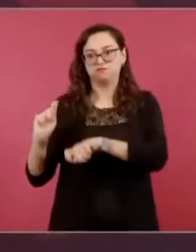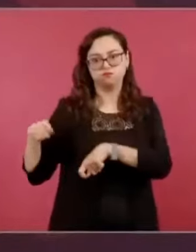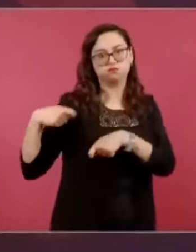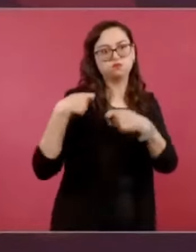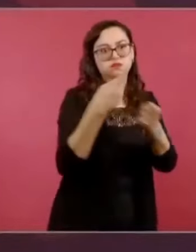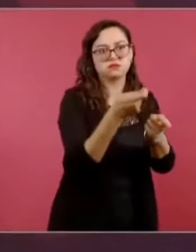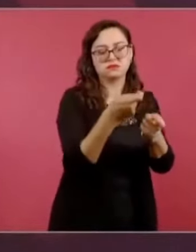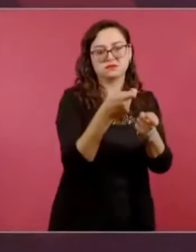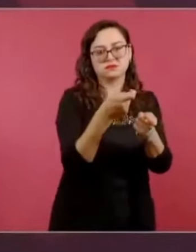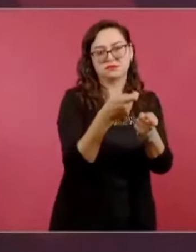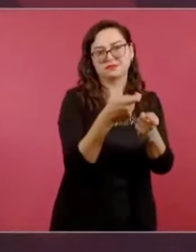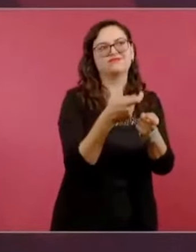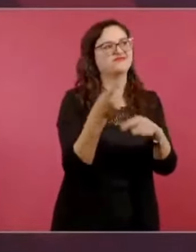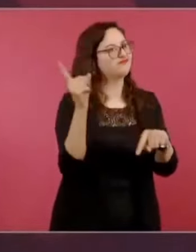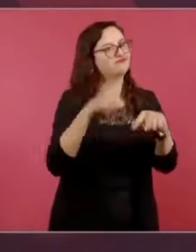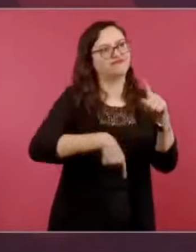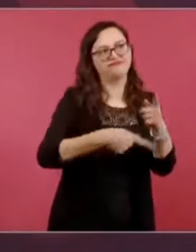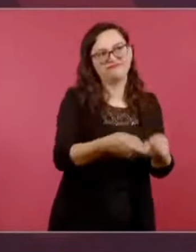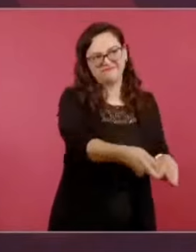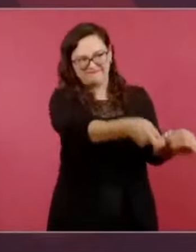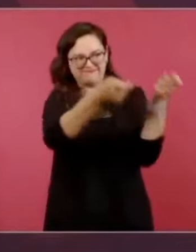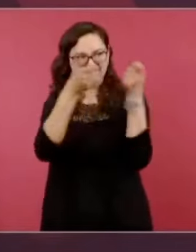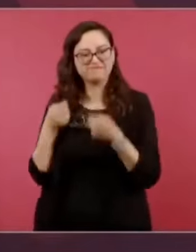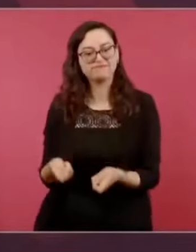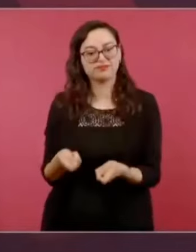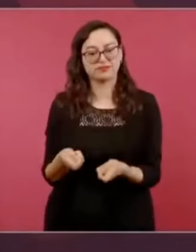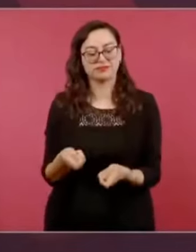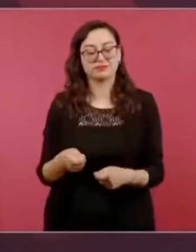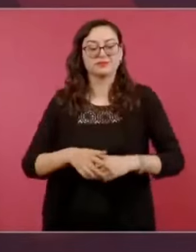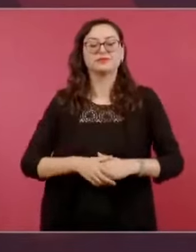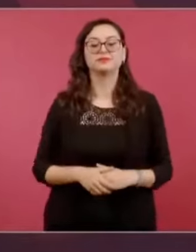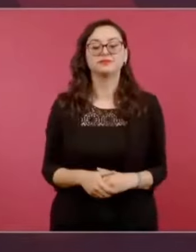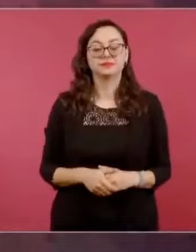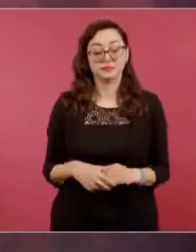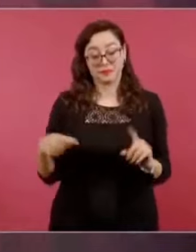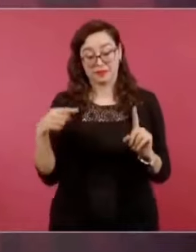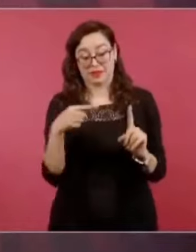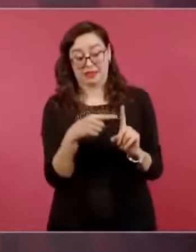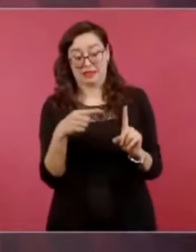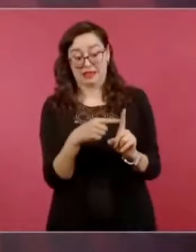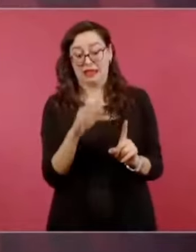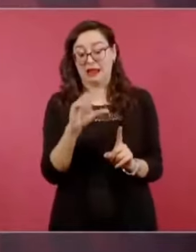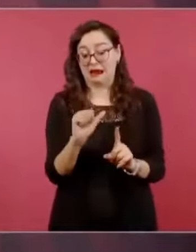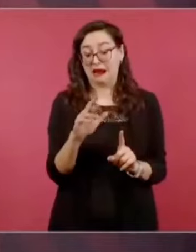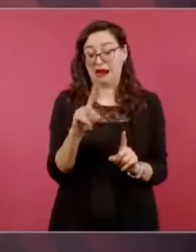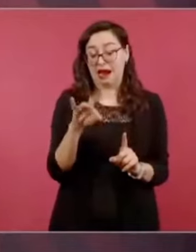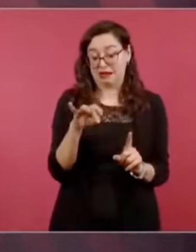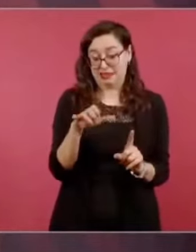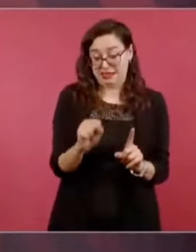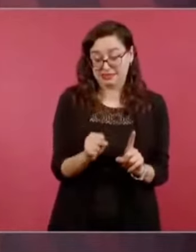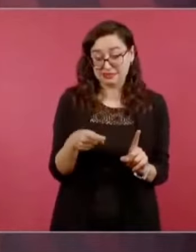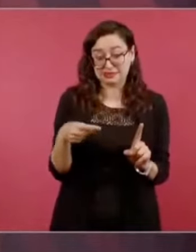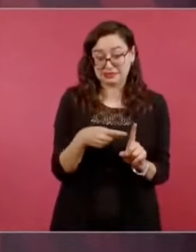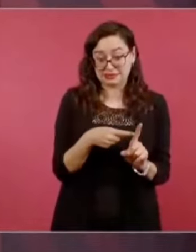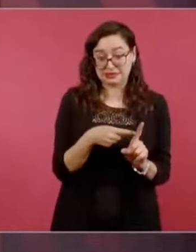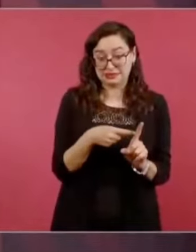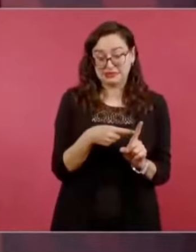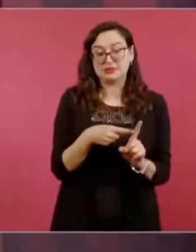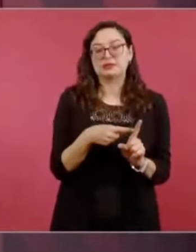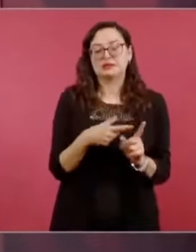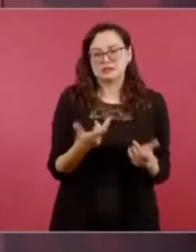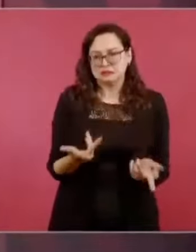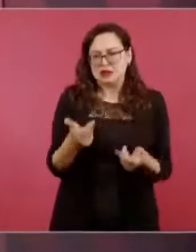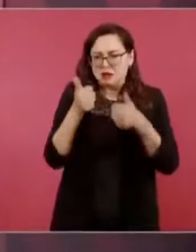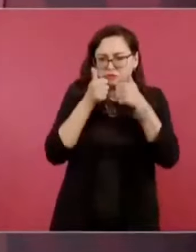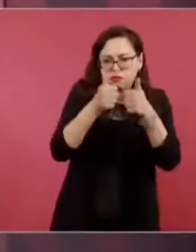cardenista lo primero fue la atención a las demandas económicas y sociales de campesinos